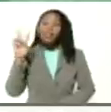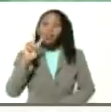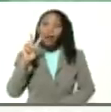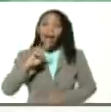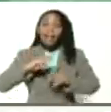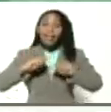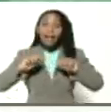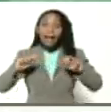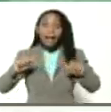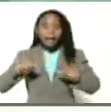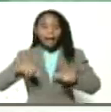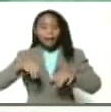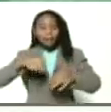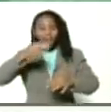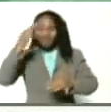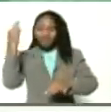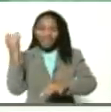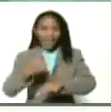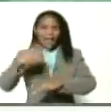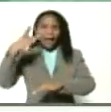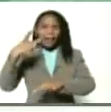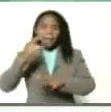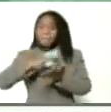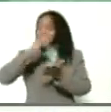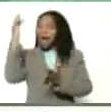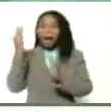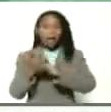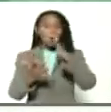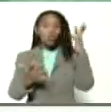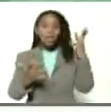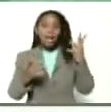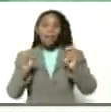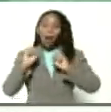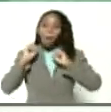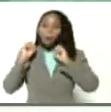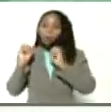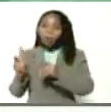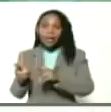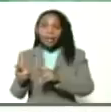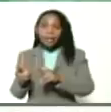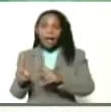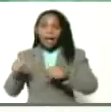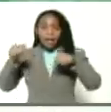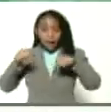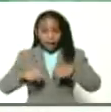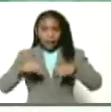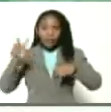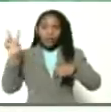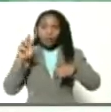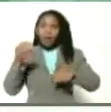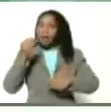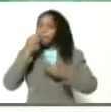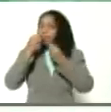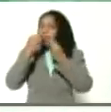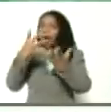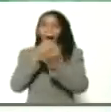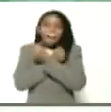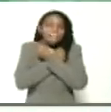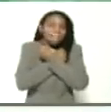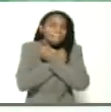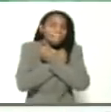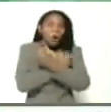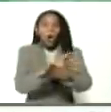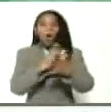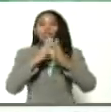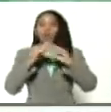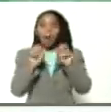tierra sagrada, milagrosa de las oportunidades y para Venezuela todo el amor, todas